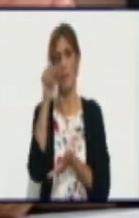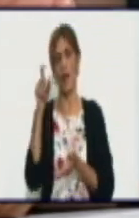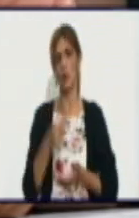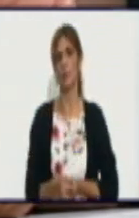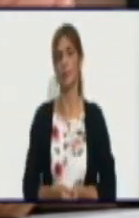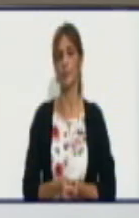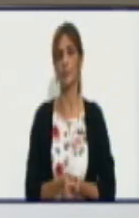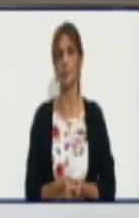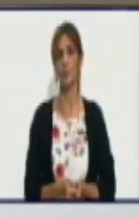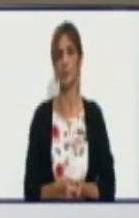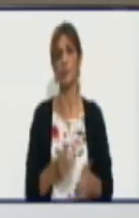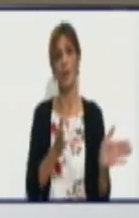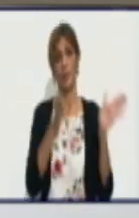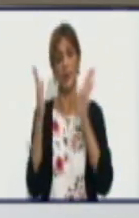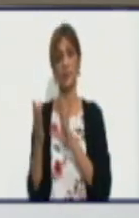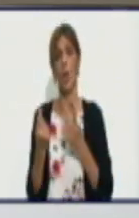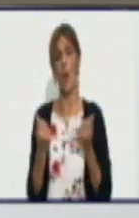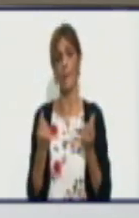agropecuarios.